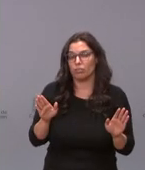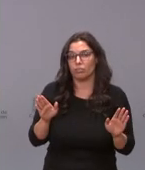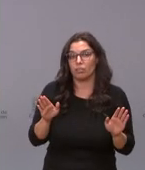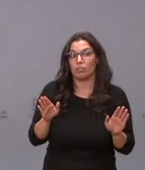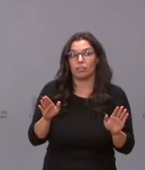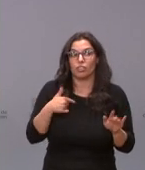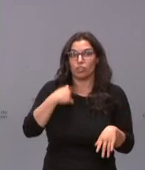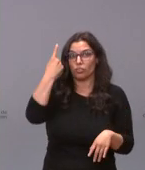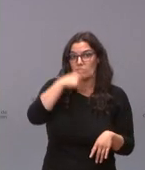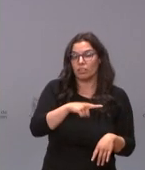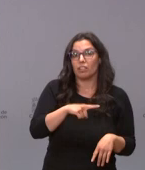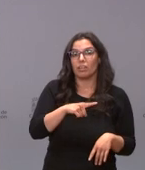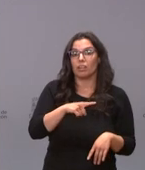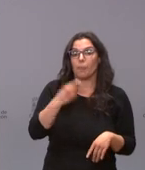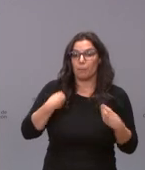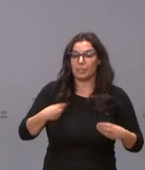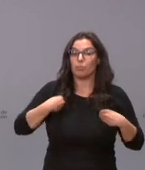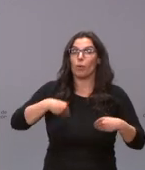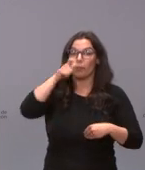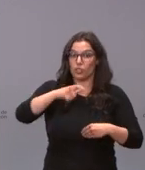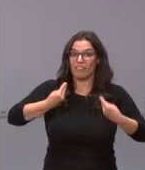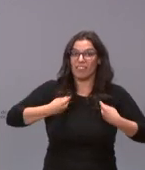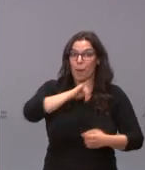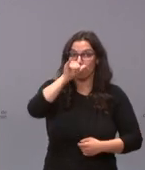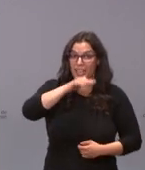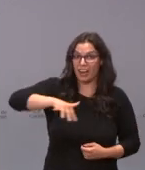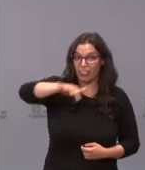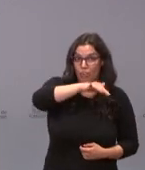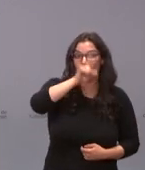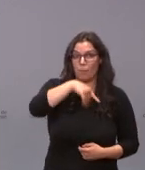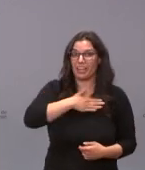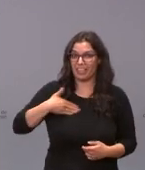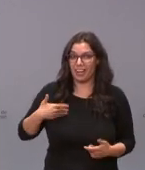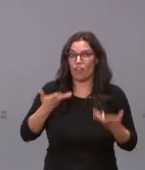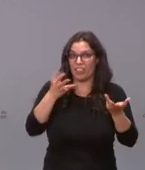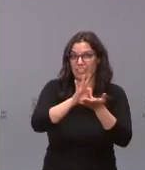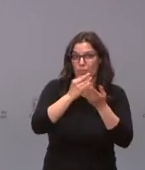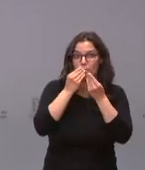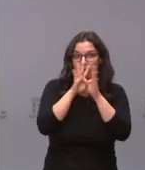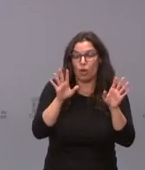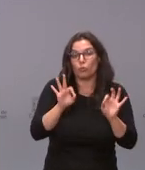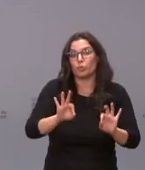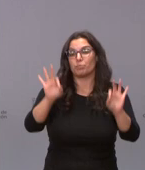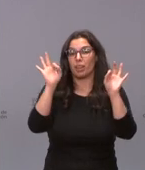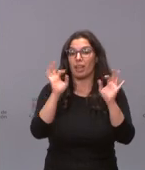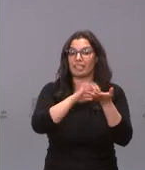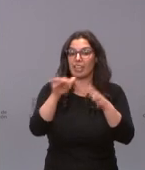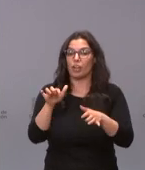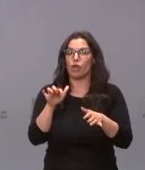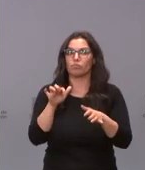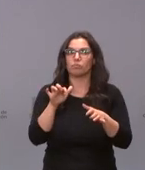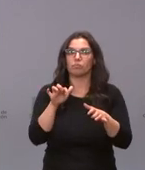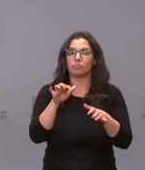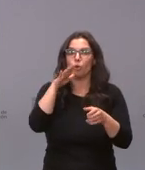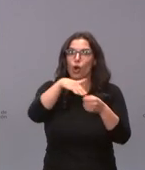convencido que lo que quieren los bercianos es exactamente eso mismo se da la circunstancia de que Castilla y León tiene una especial relación al ser la única